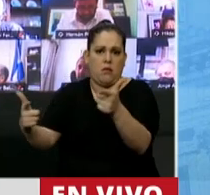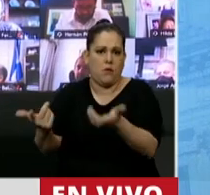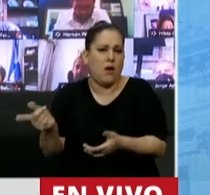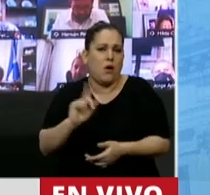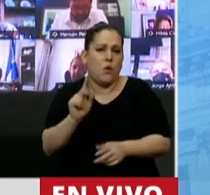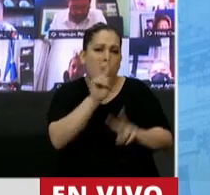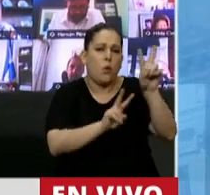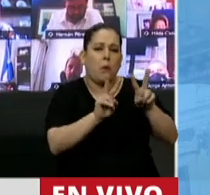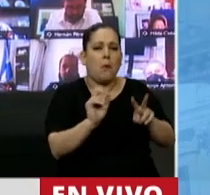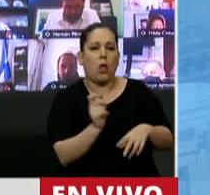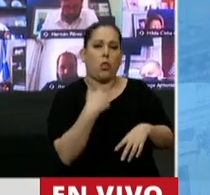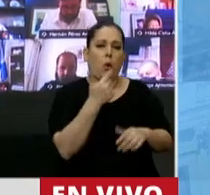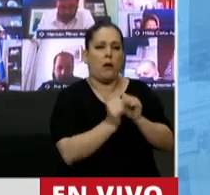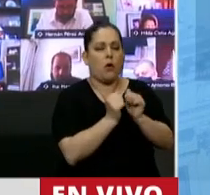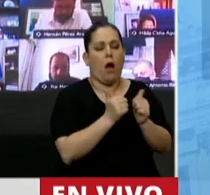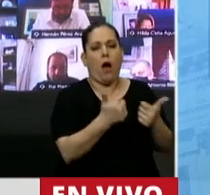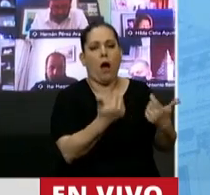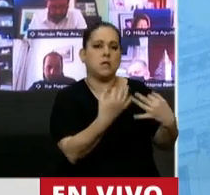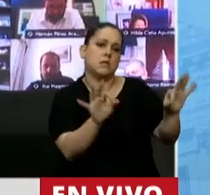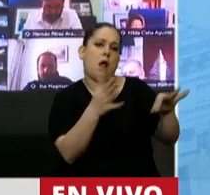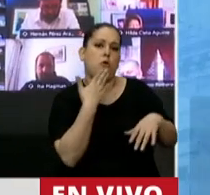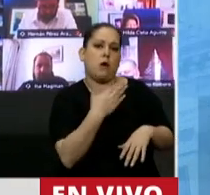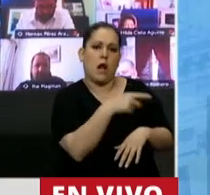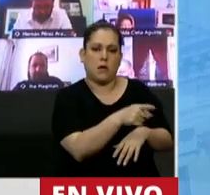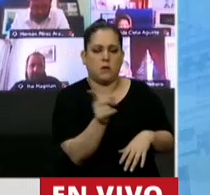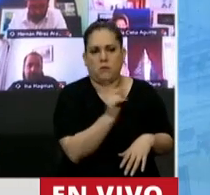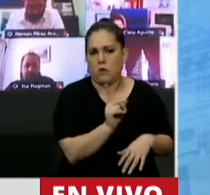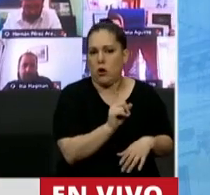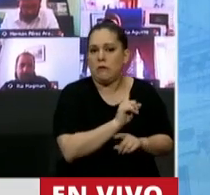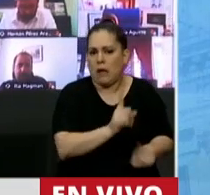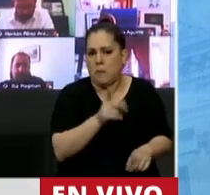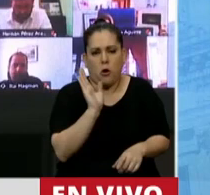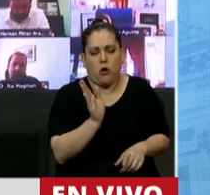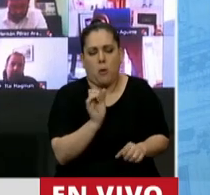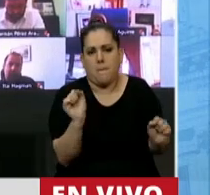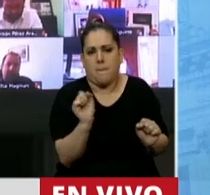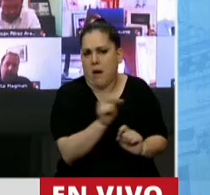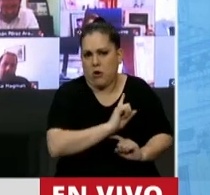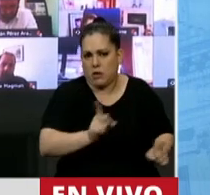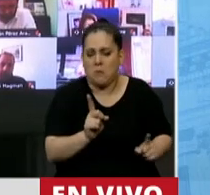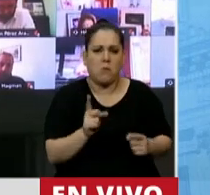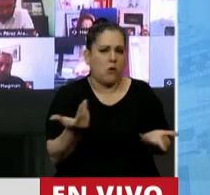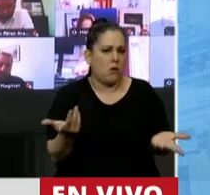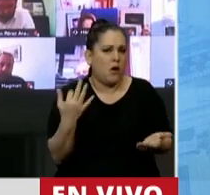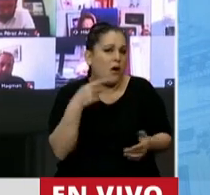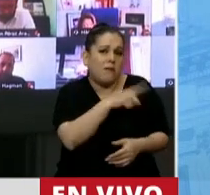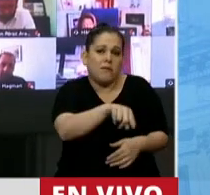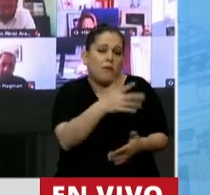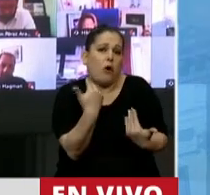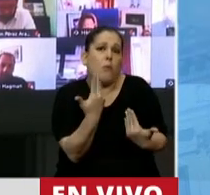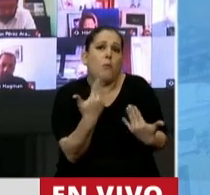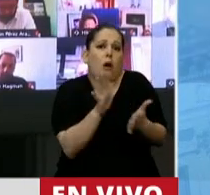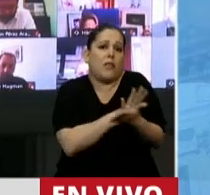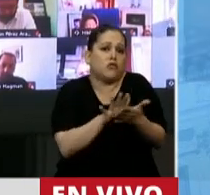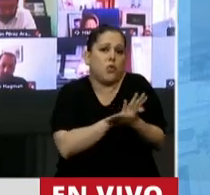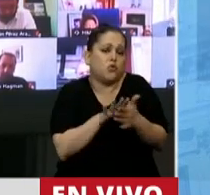empresario a un héroe, pero tampoco, Presidente, a un villano. No lo es ni lo uno ni lo otro. Pero hace lo que puede,